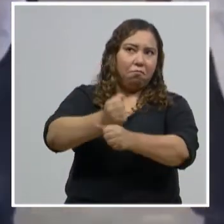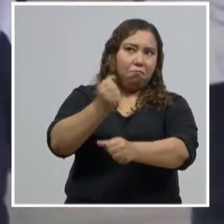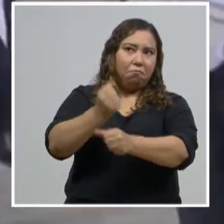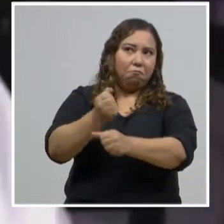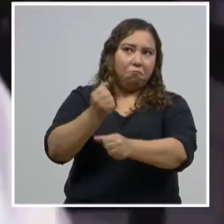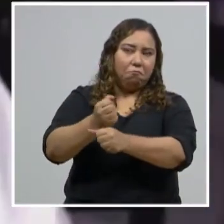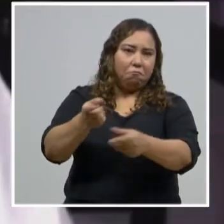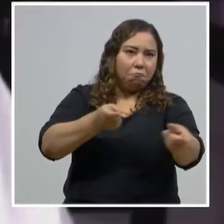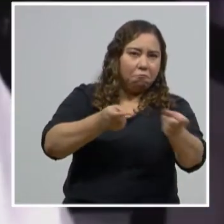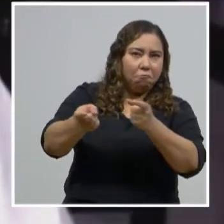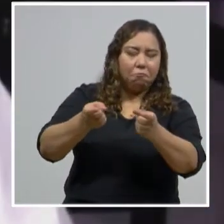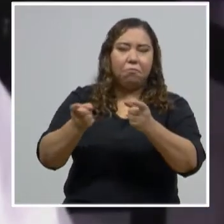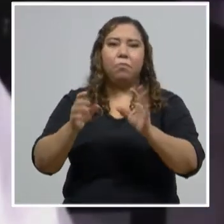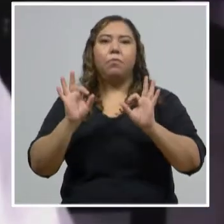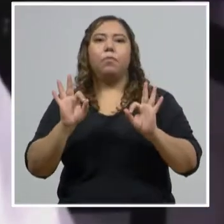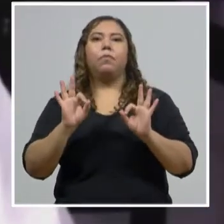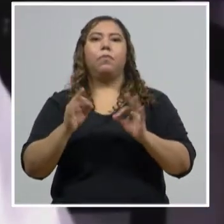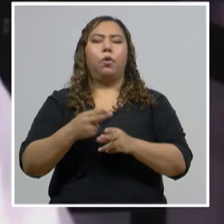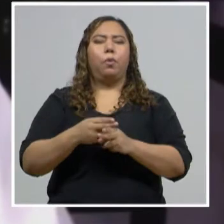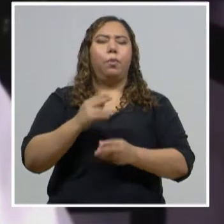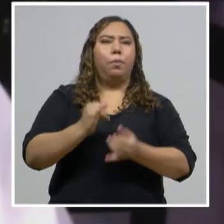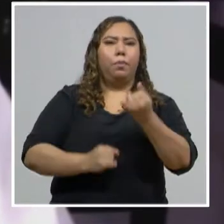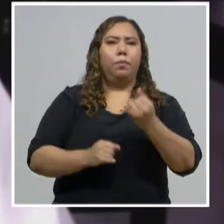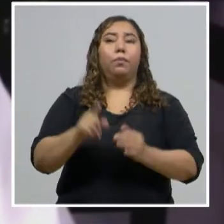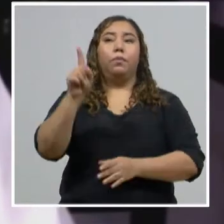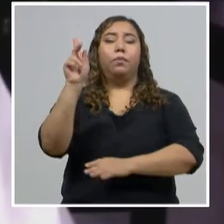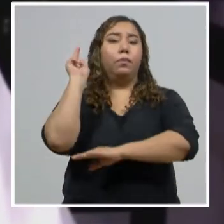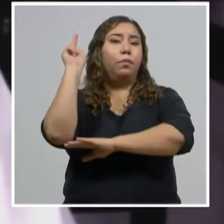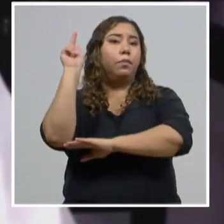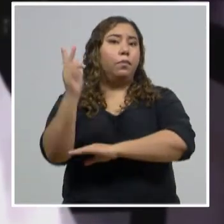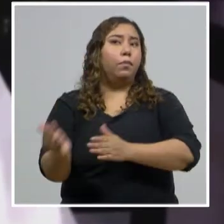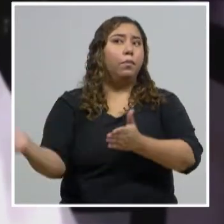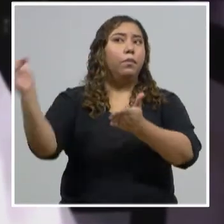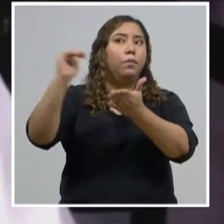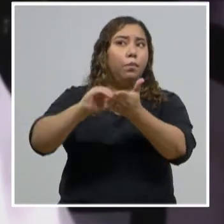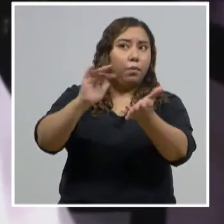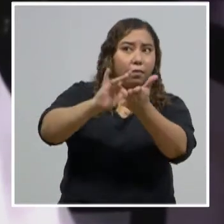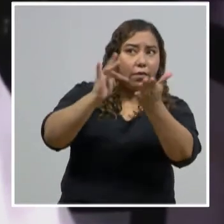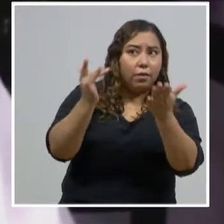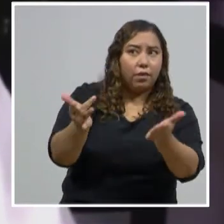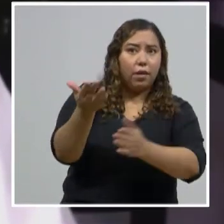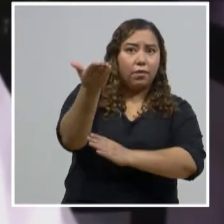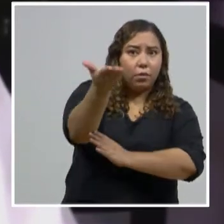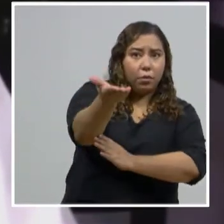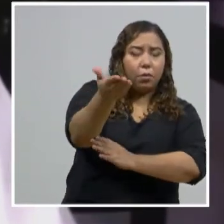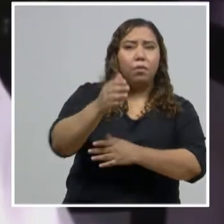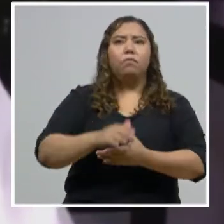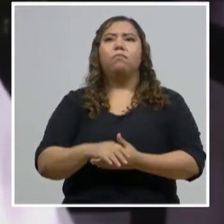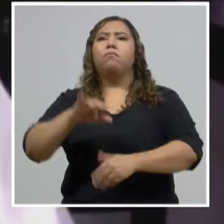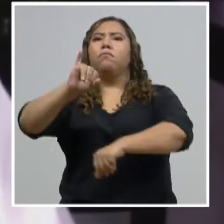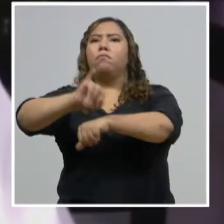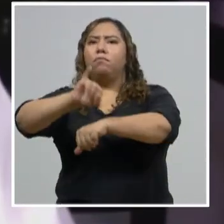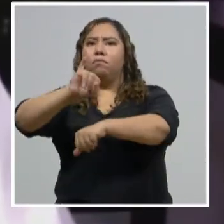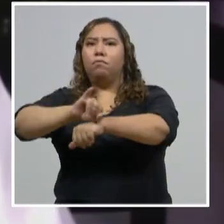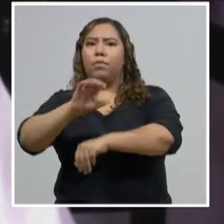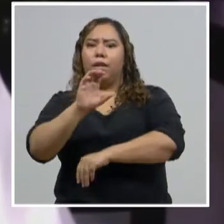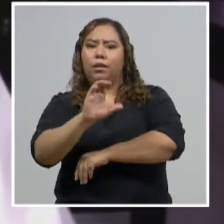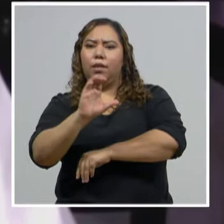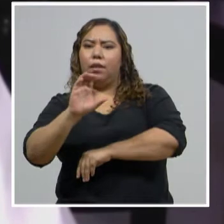cerrando este espacio, yo quiero agradecer nuevamente, Pastor Solórzano, a usted, a toda la Iglesia CCI.